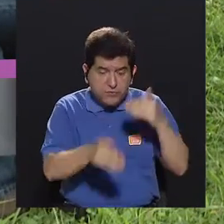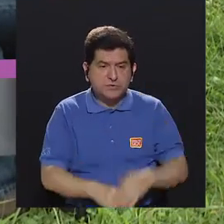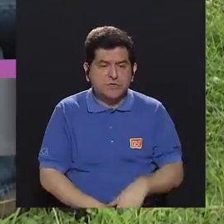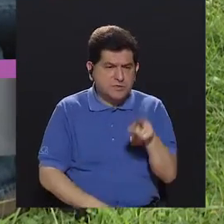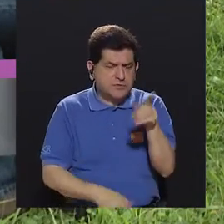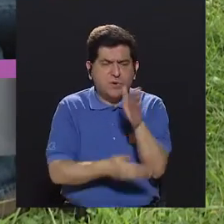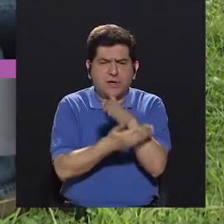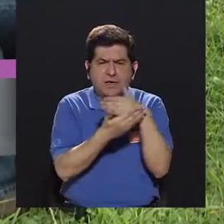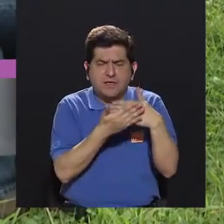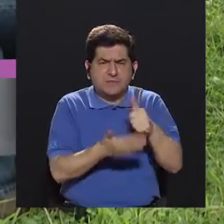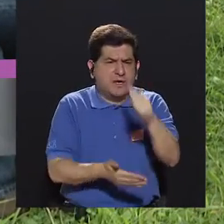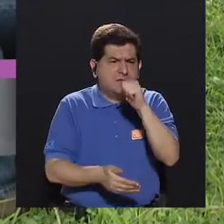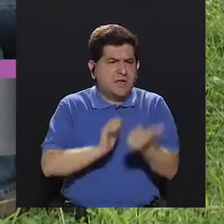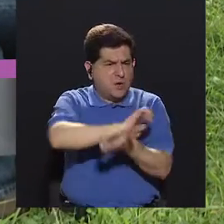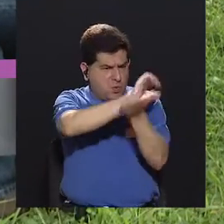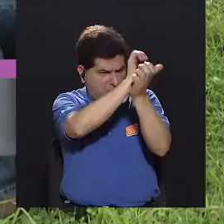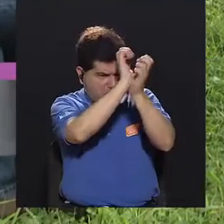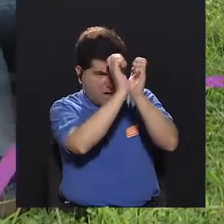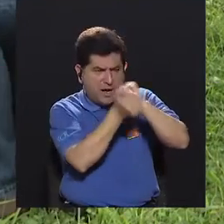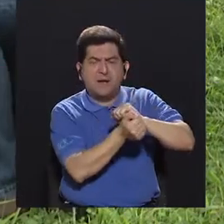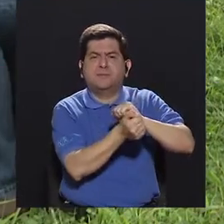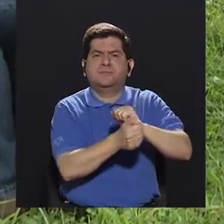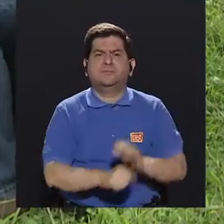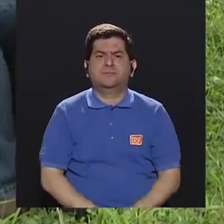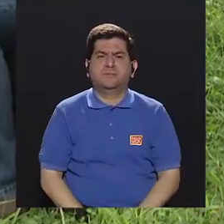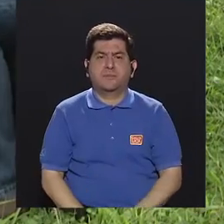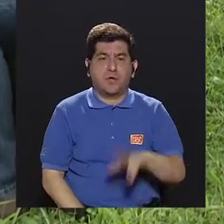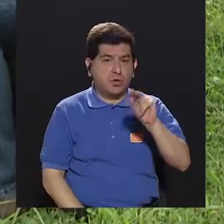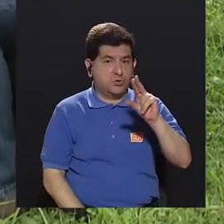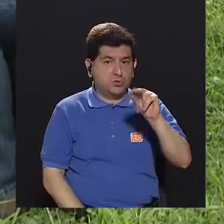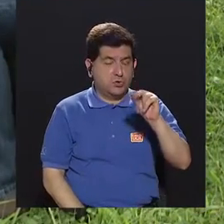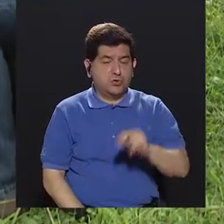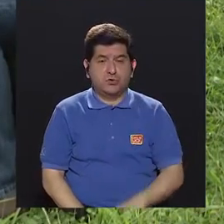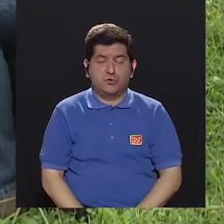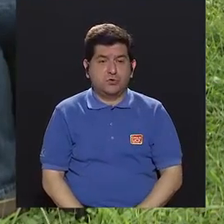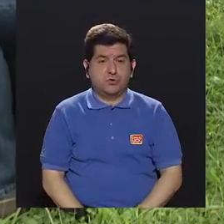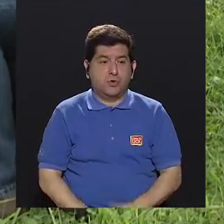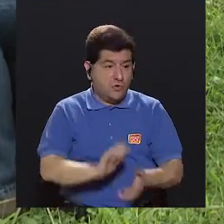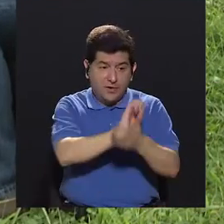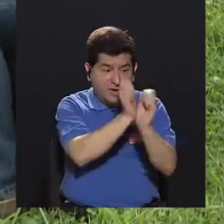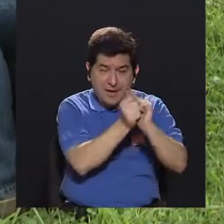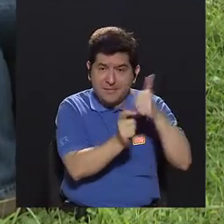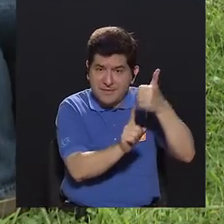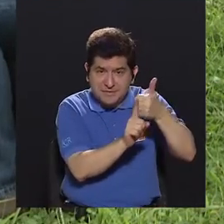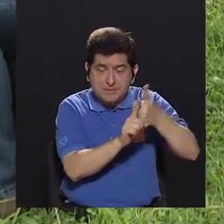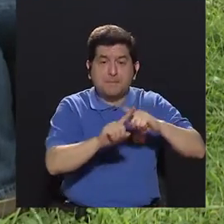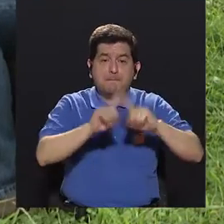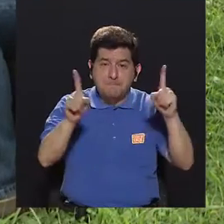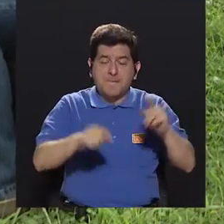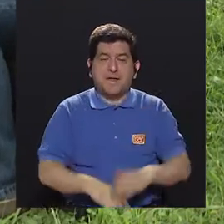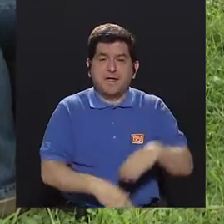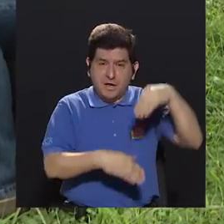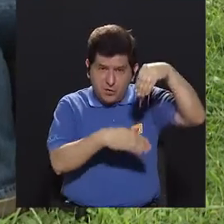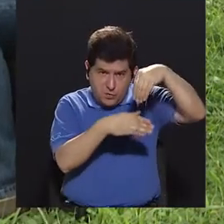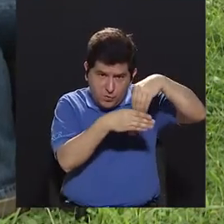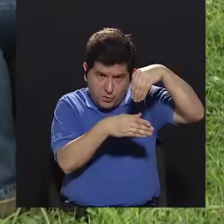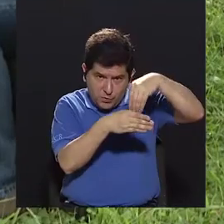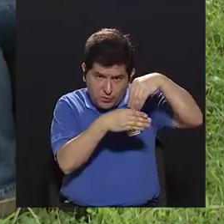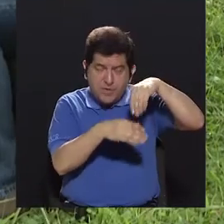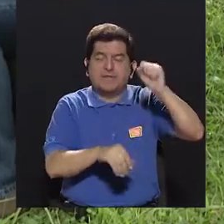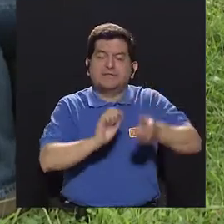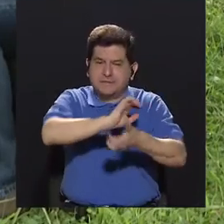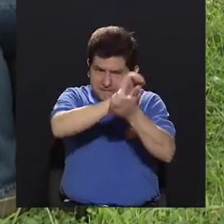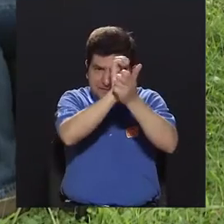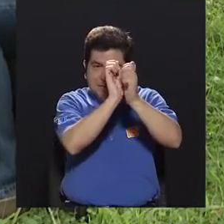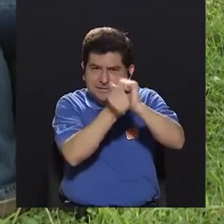partículas del agua sufrieron cambios moleculares, más no la fórmula, sigue siendo la misma, pero la partícula del agua